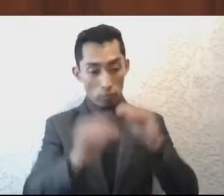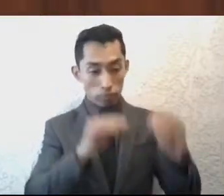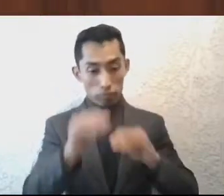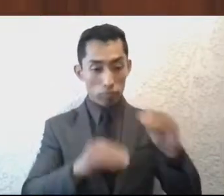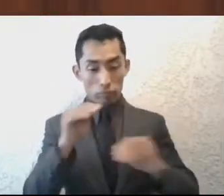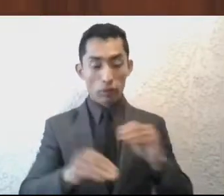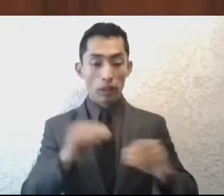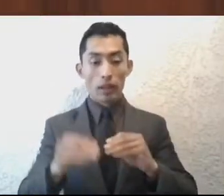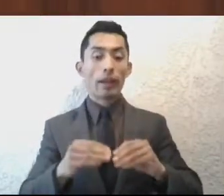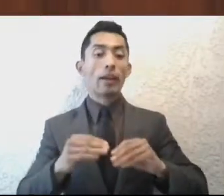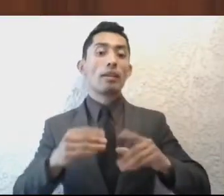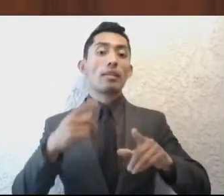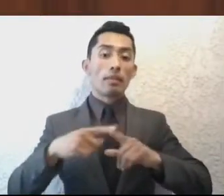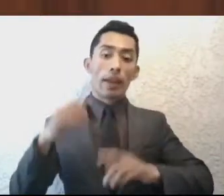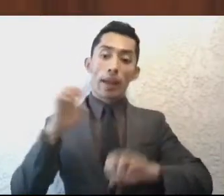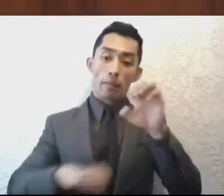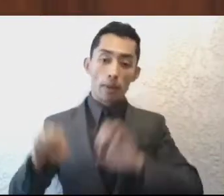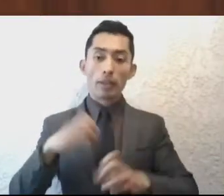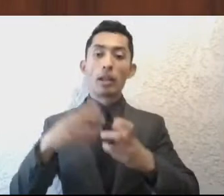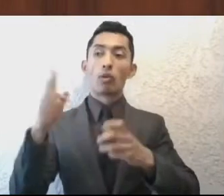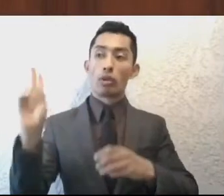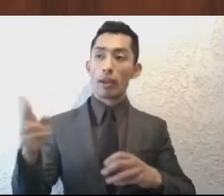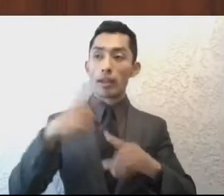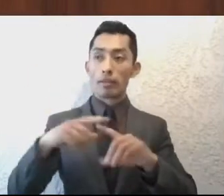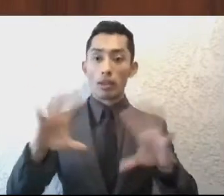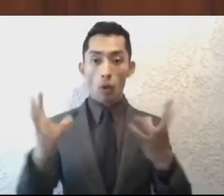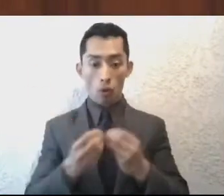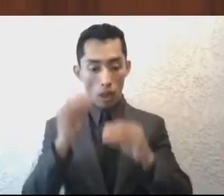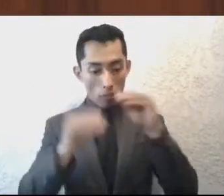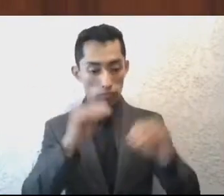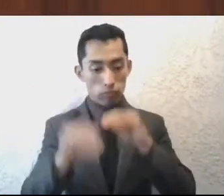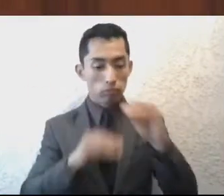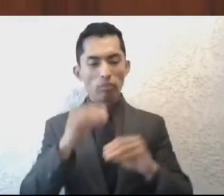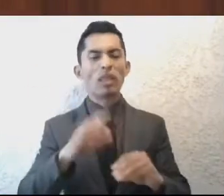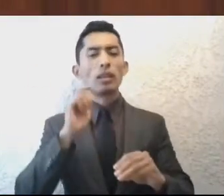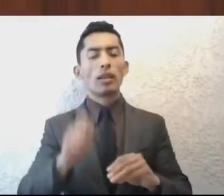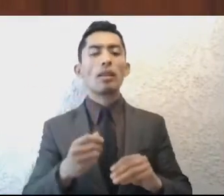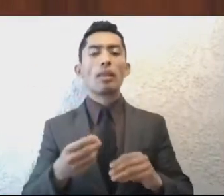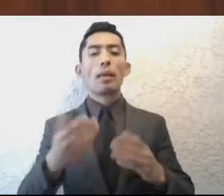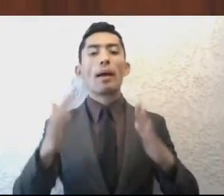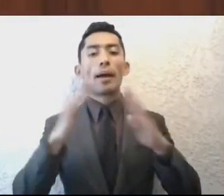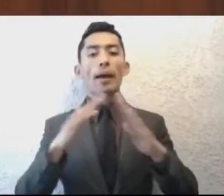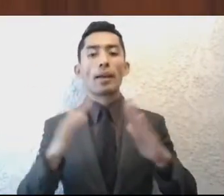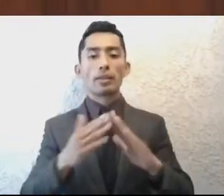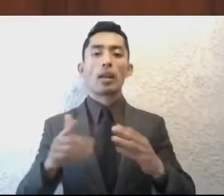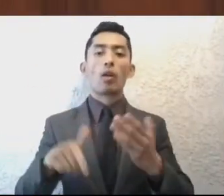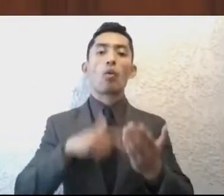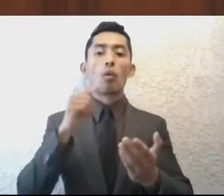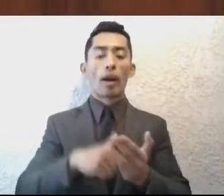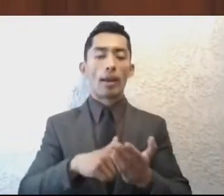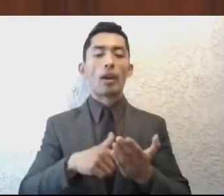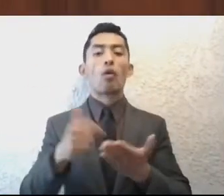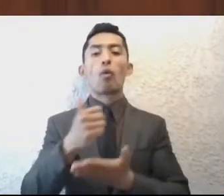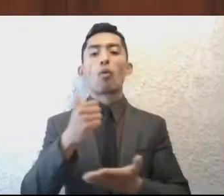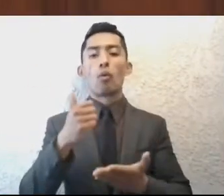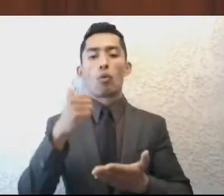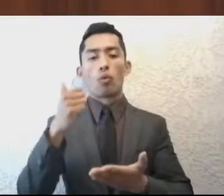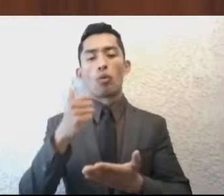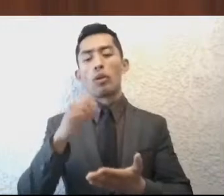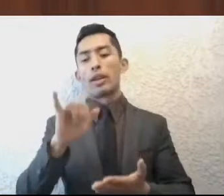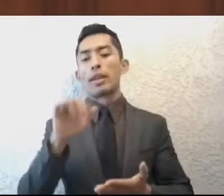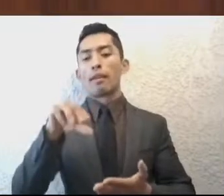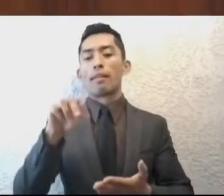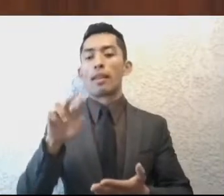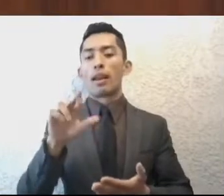cámaras, las empresas y las universidades, estamos promoviendo la vivienda intraurbana. Con la vivienda intraurbana podemos re